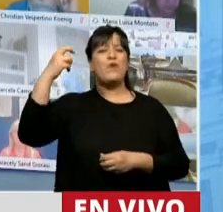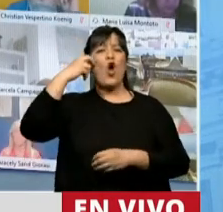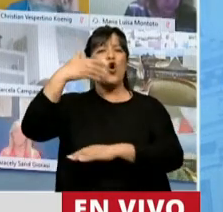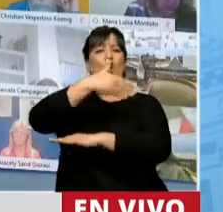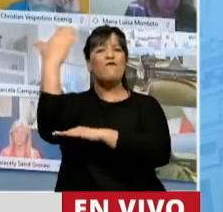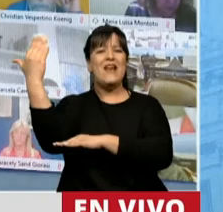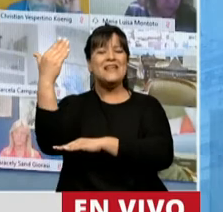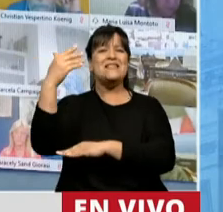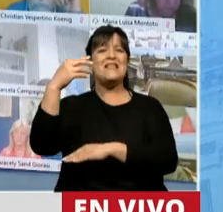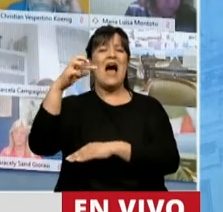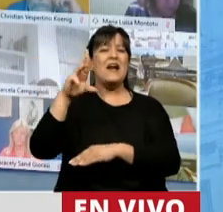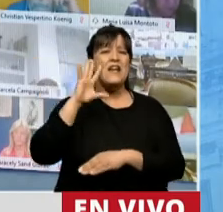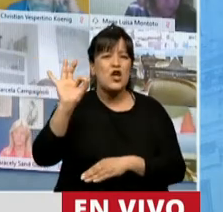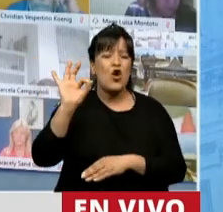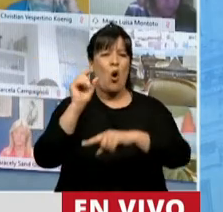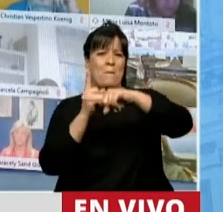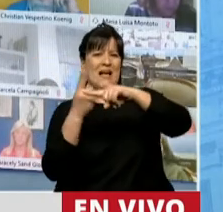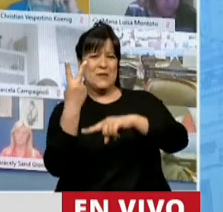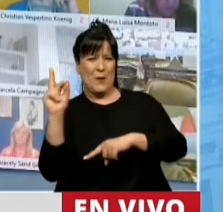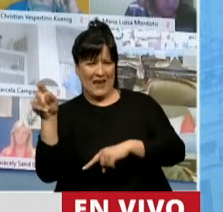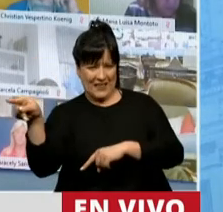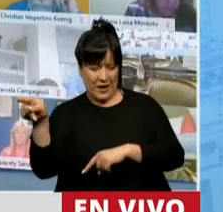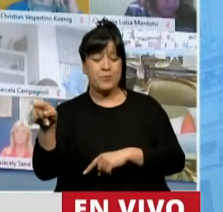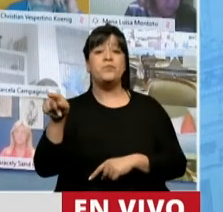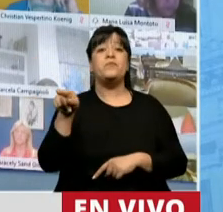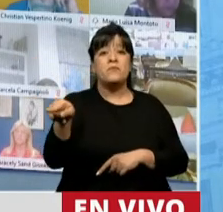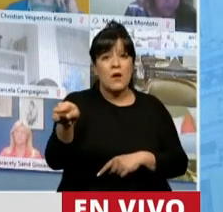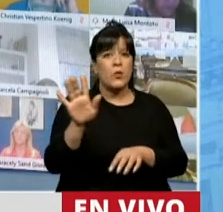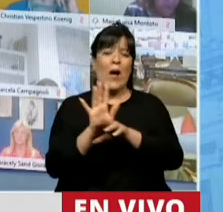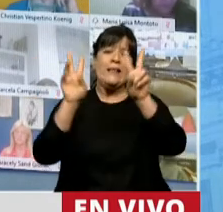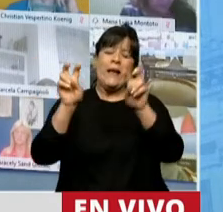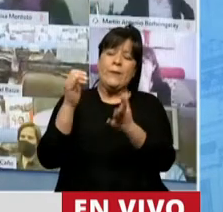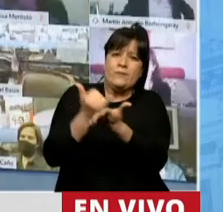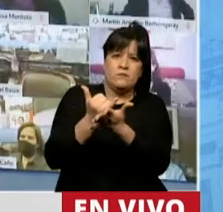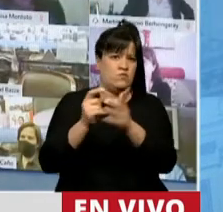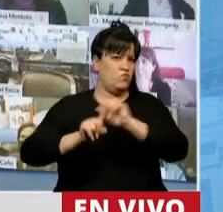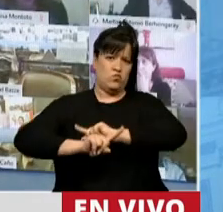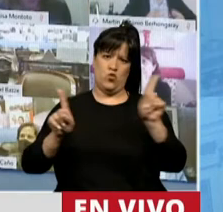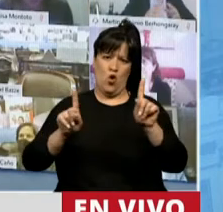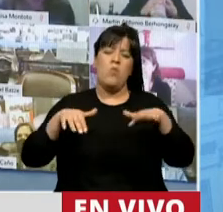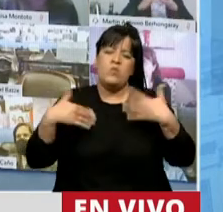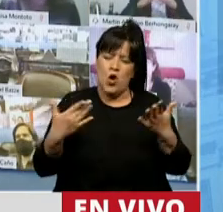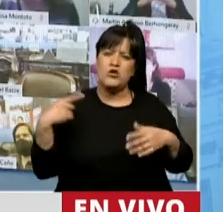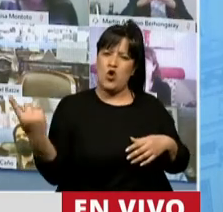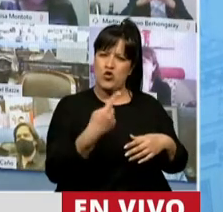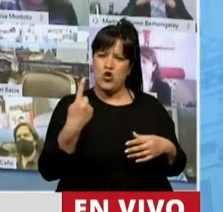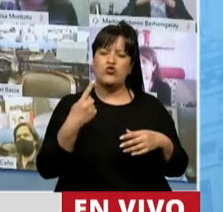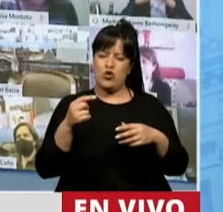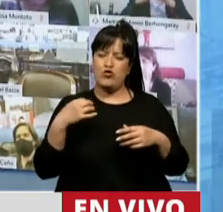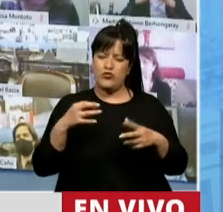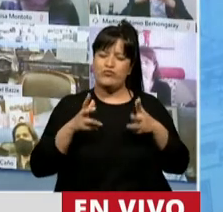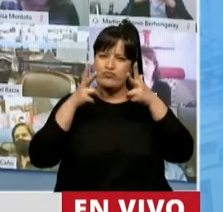20. Y como se dijo también aquí, no es un tema menor y por eso lo queremos poner de relieve.